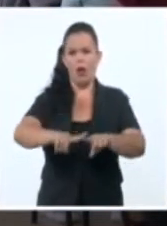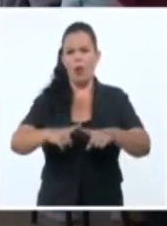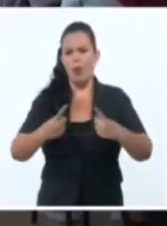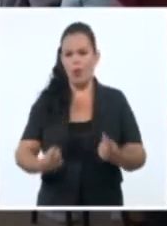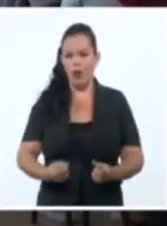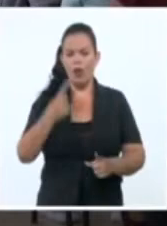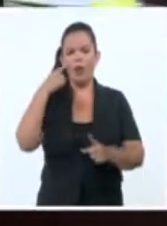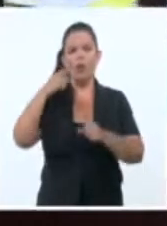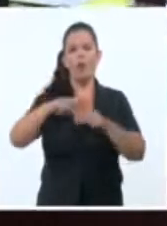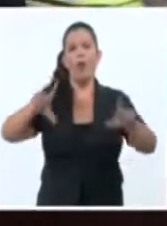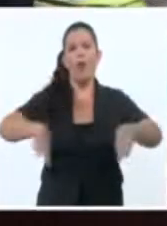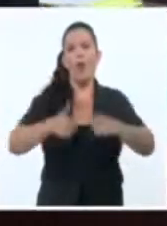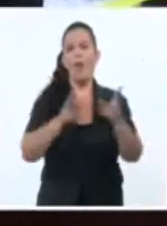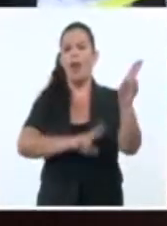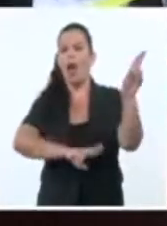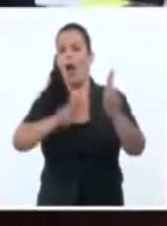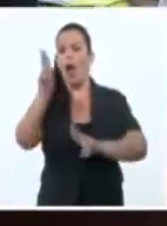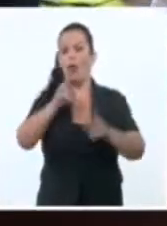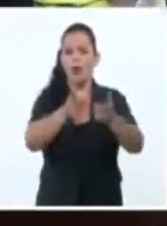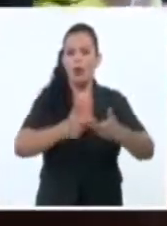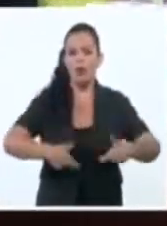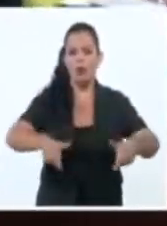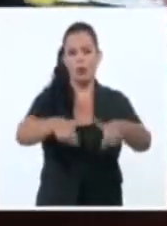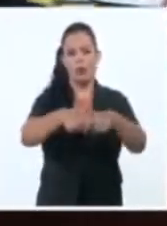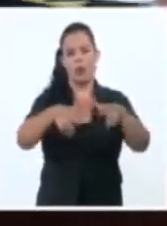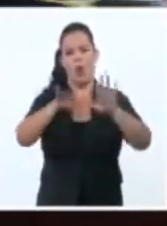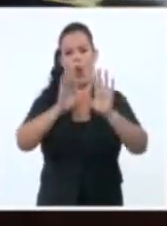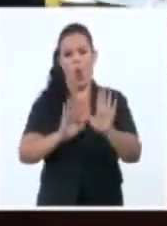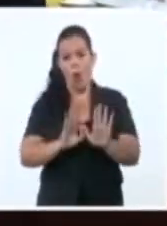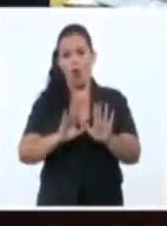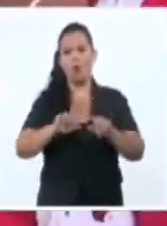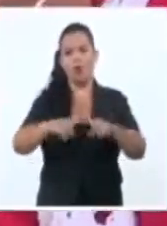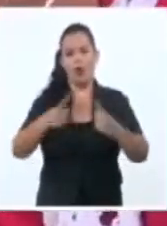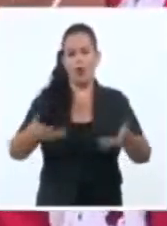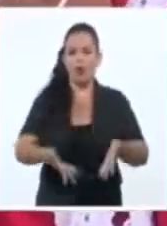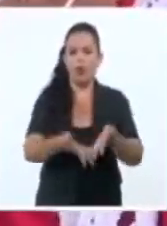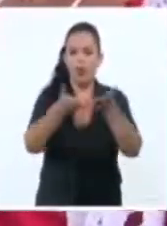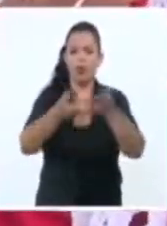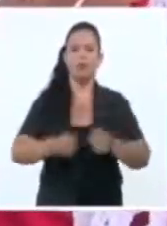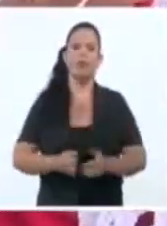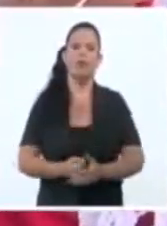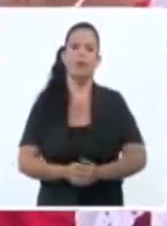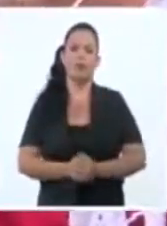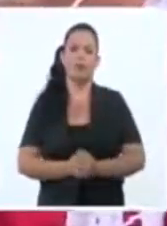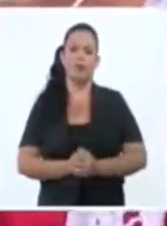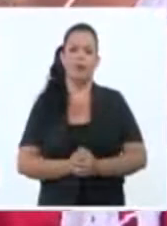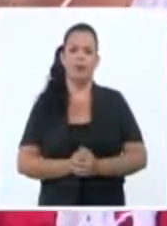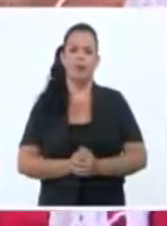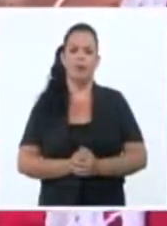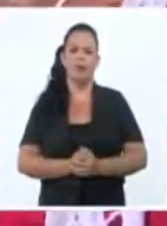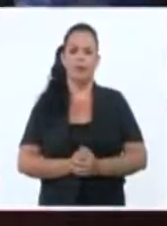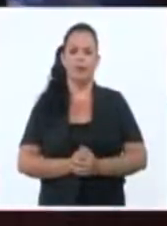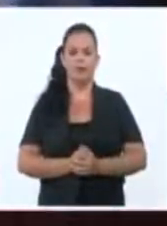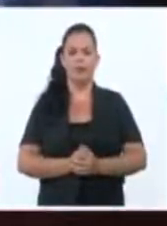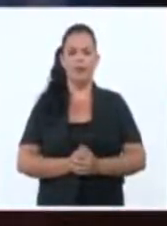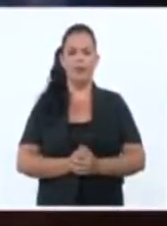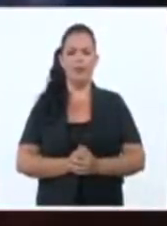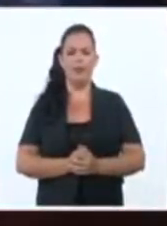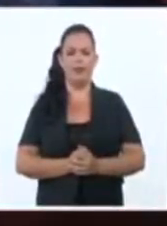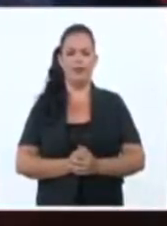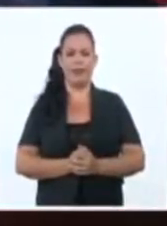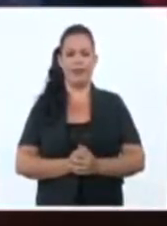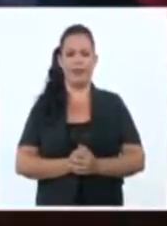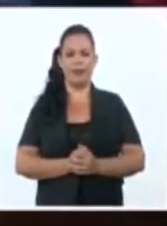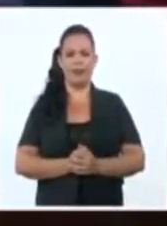partido y en aras de impulsar el desarrollo integral de cada localidad. Desde las Tunas, Yeleni Fernández